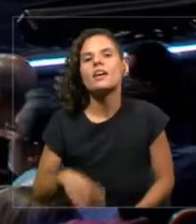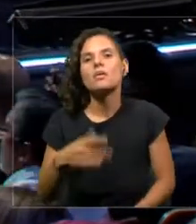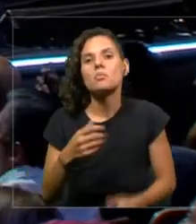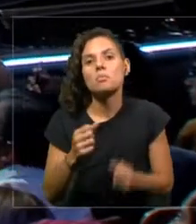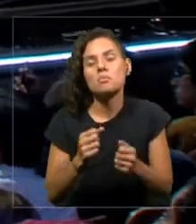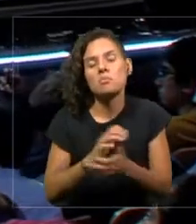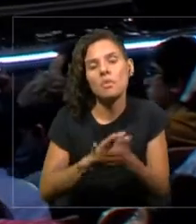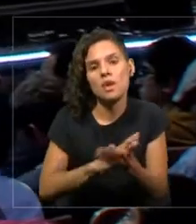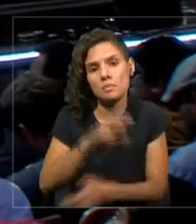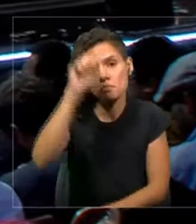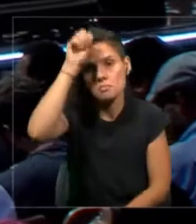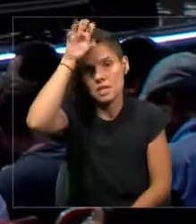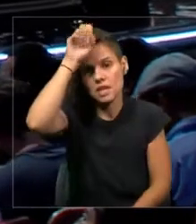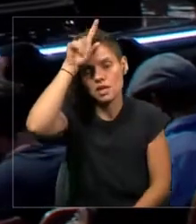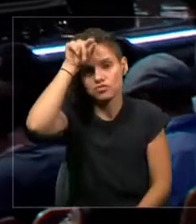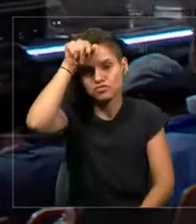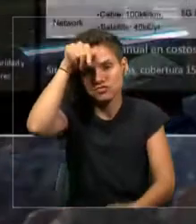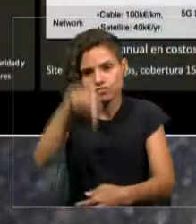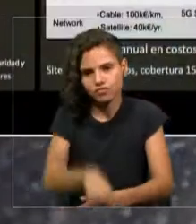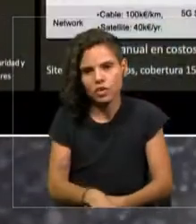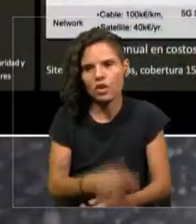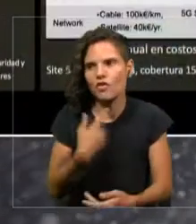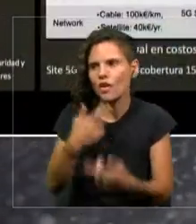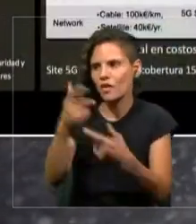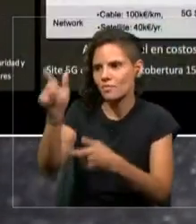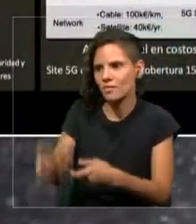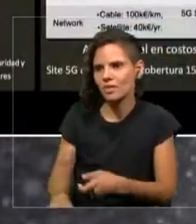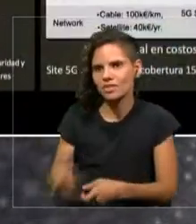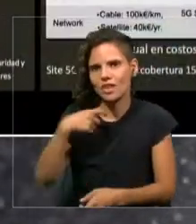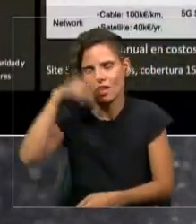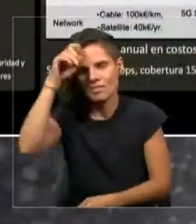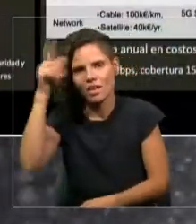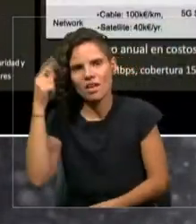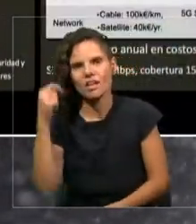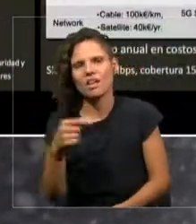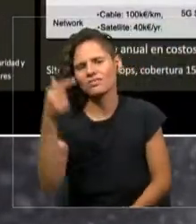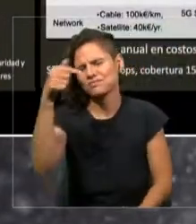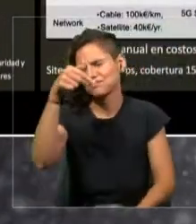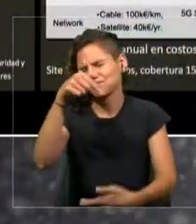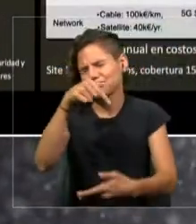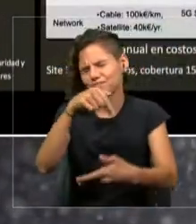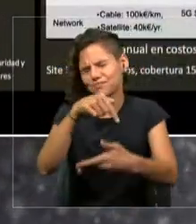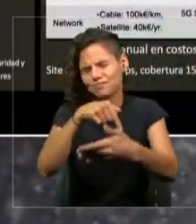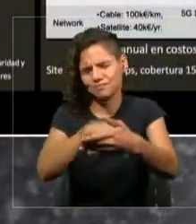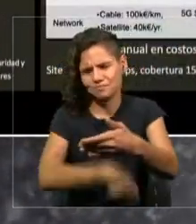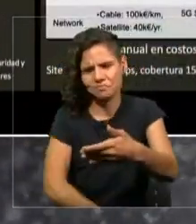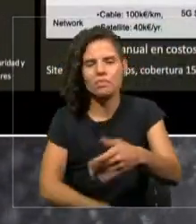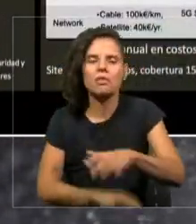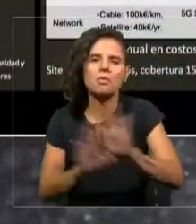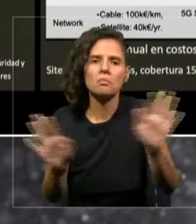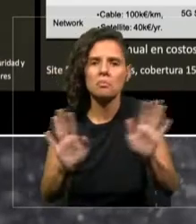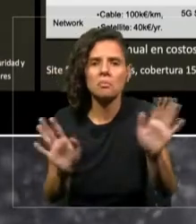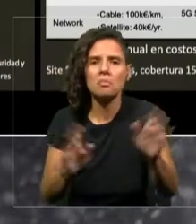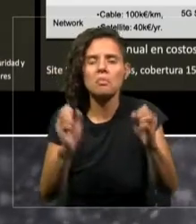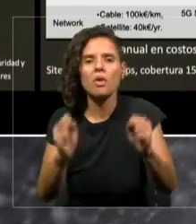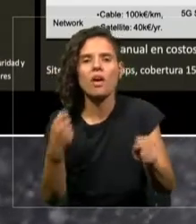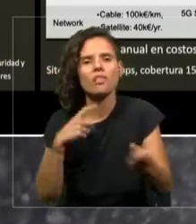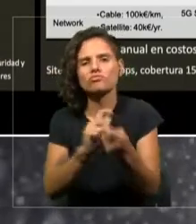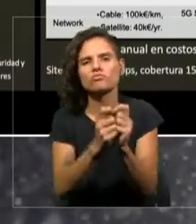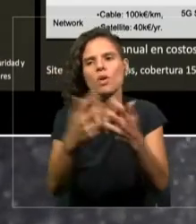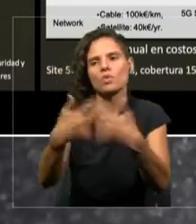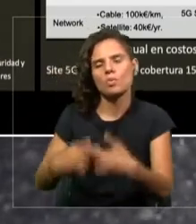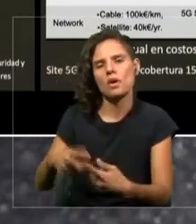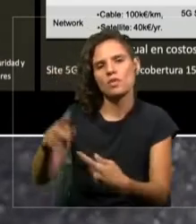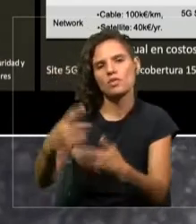donde en lugar de poner en riesgo a un minero a 120 metros bajo tierra vas a poder automatizar esta función para poder tener las